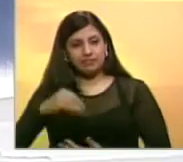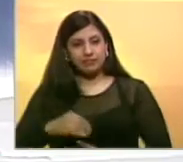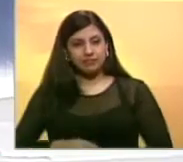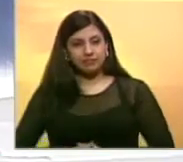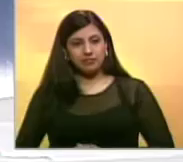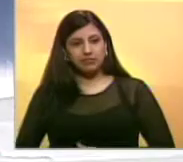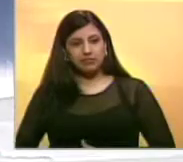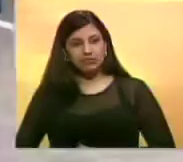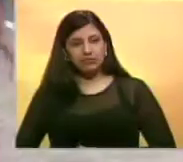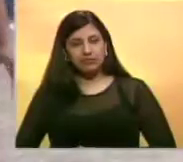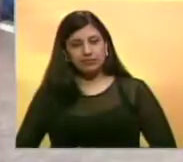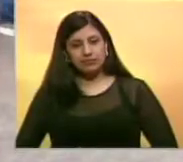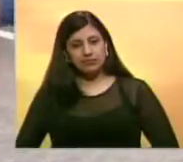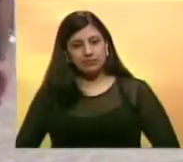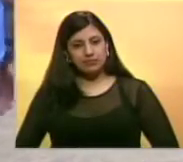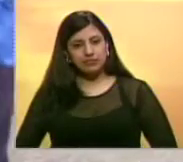información.